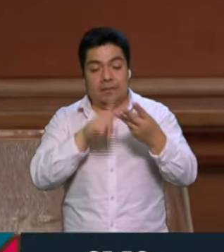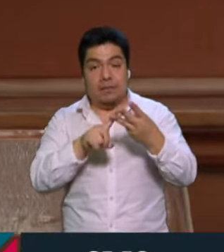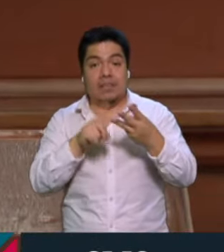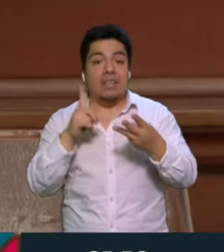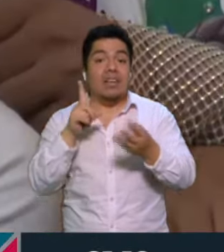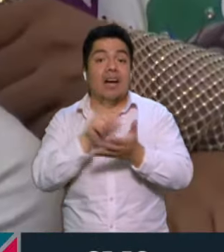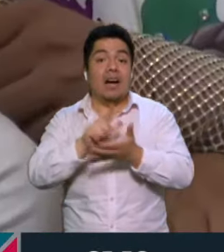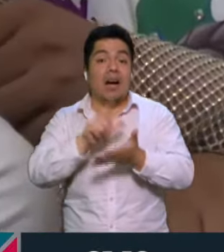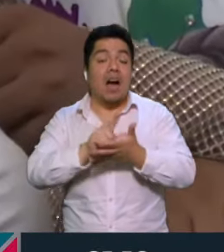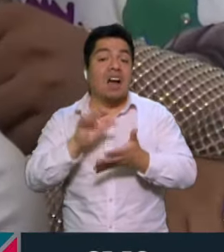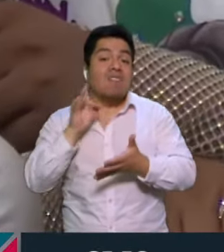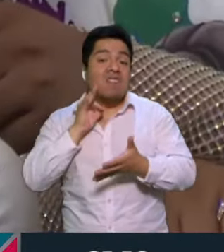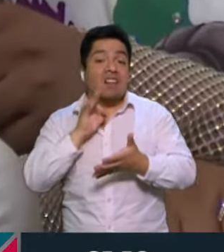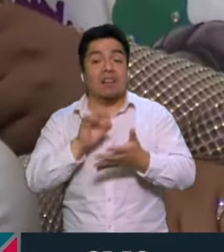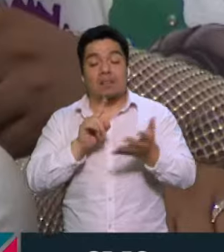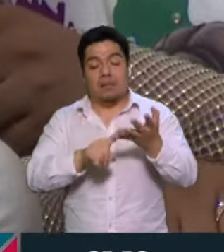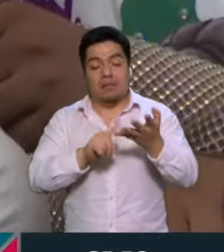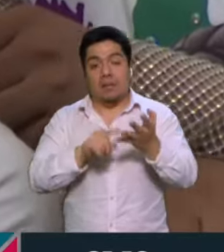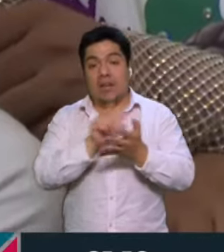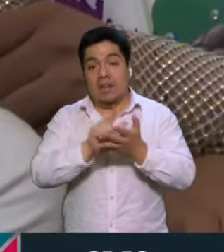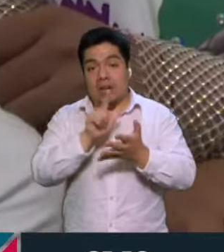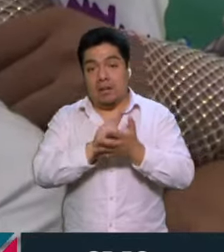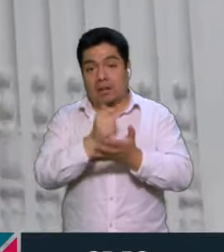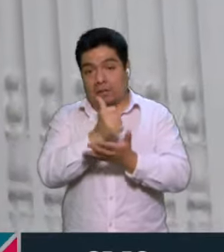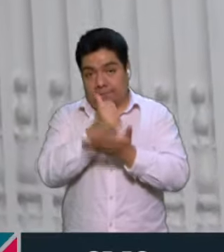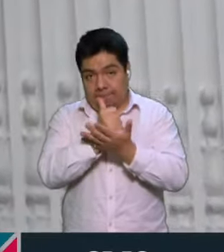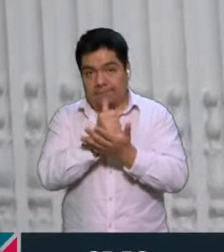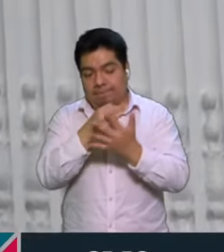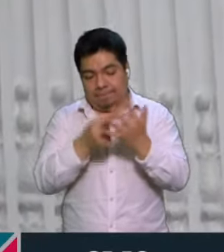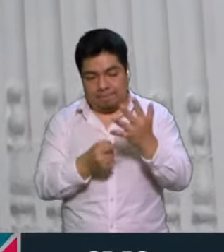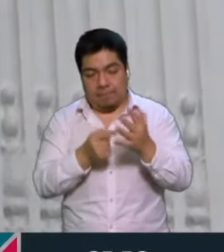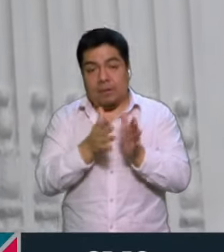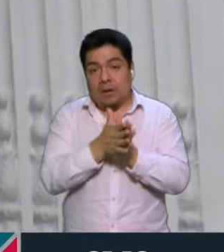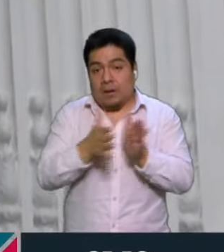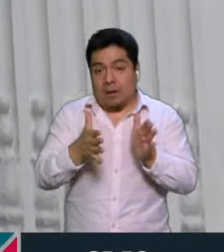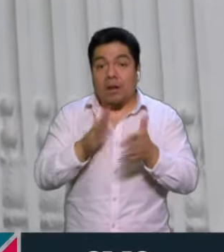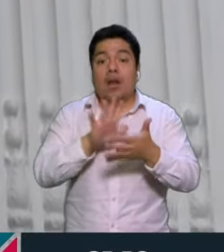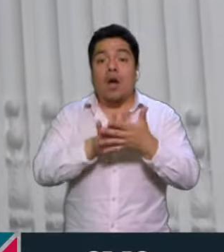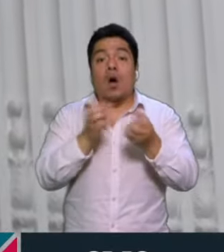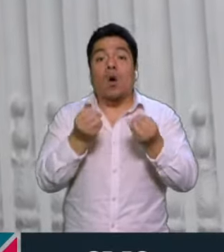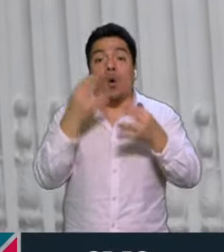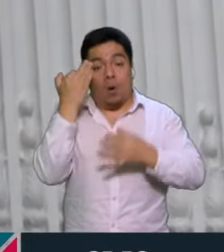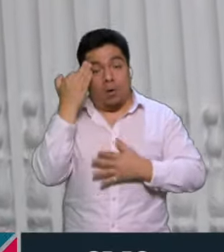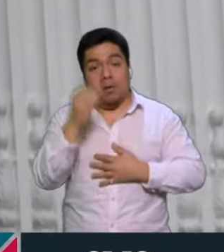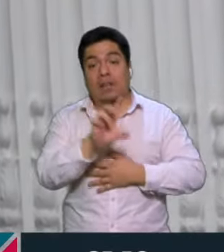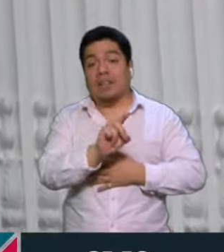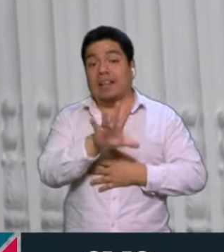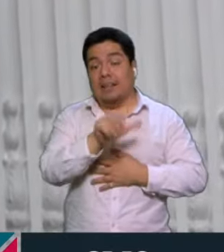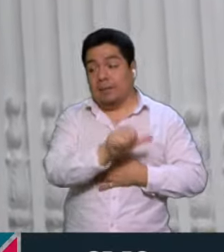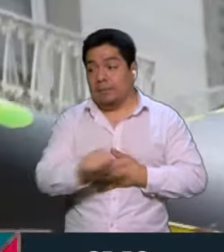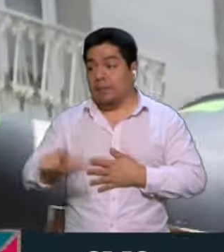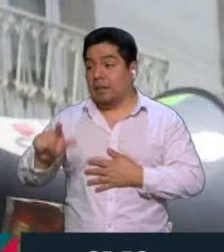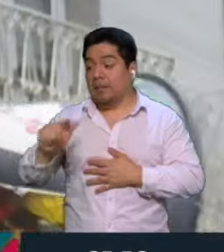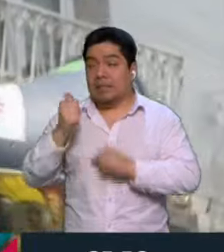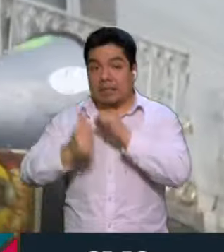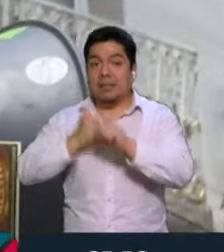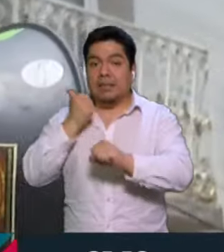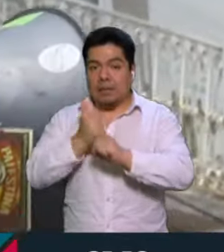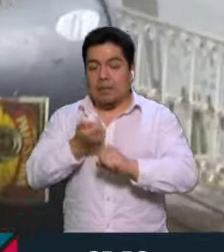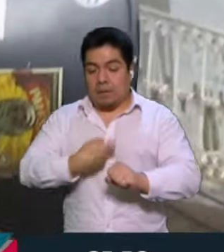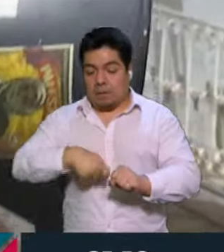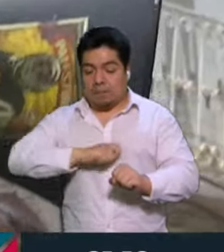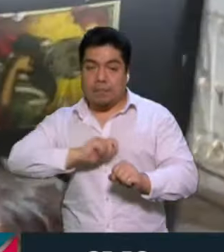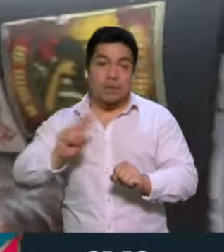además de la Ley de Víctimas de la Ciudad, y se establece una pena de 35 a 70 años de prisión por el delito de